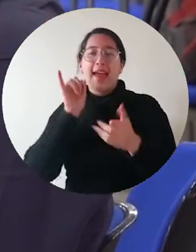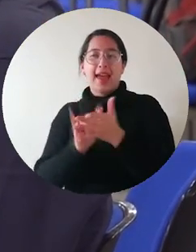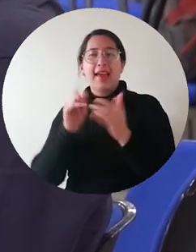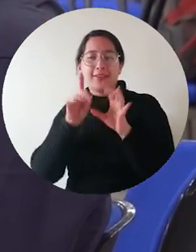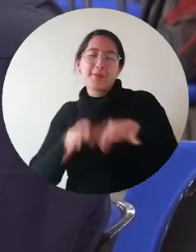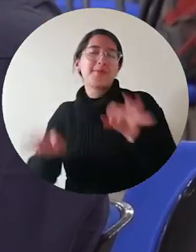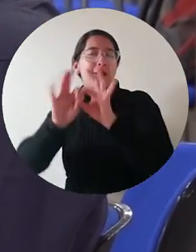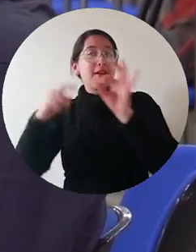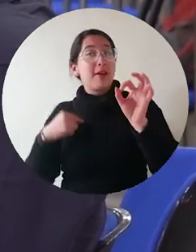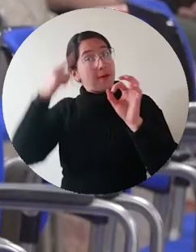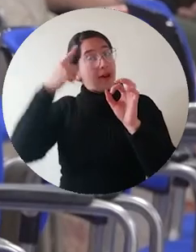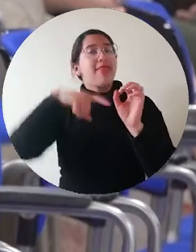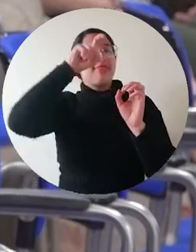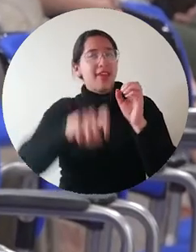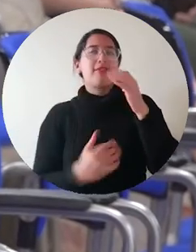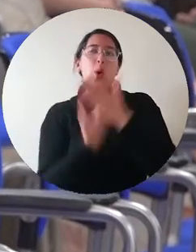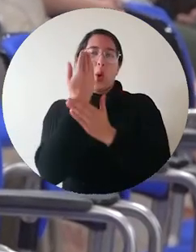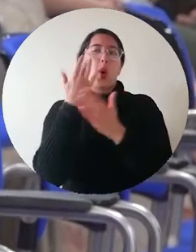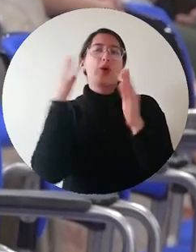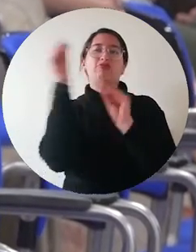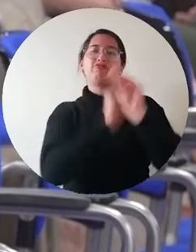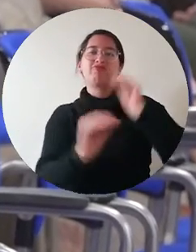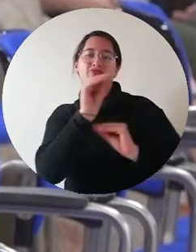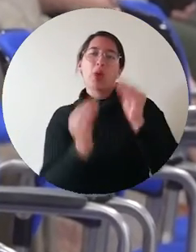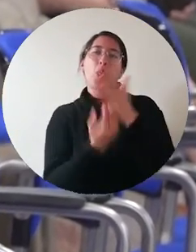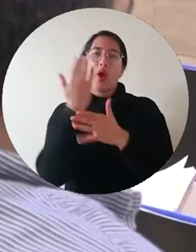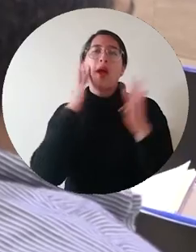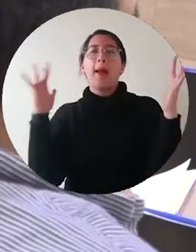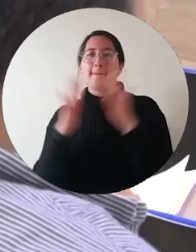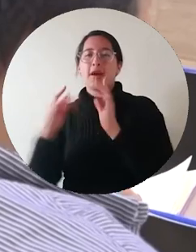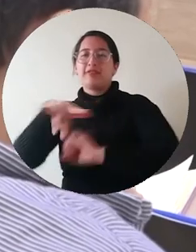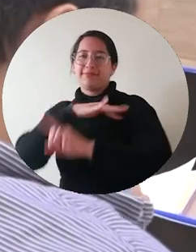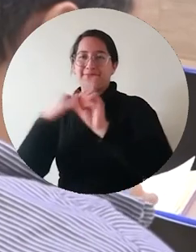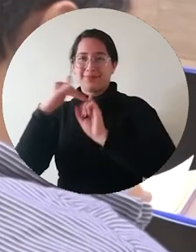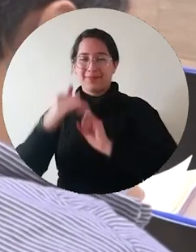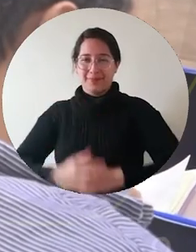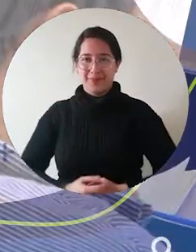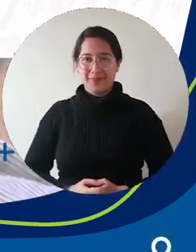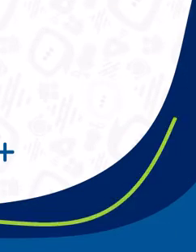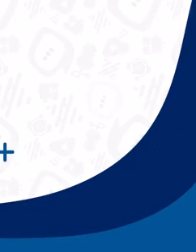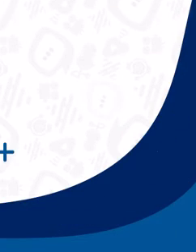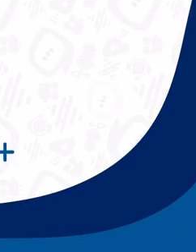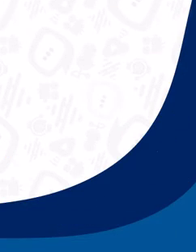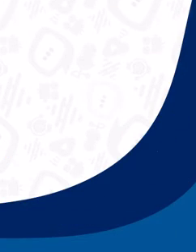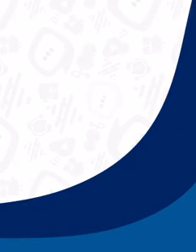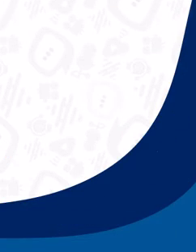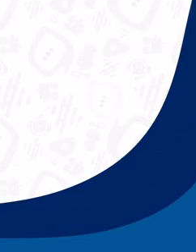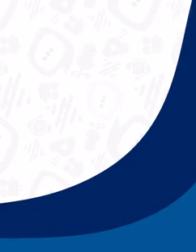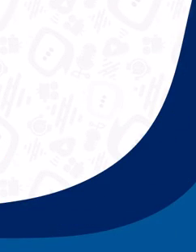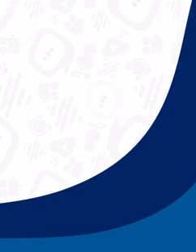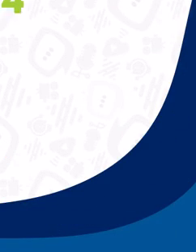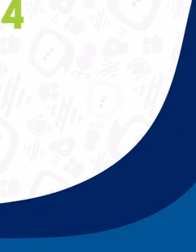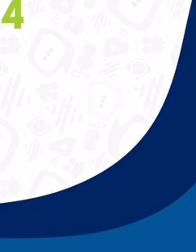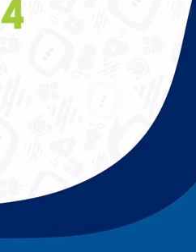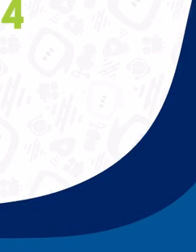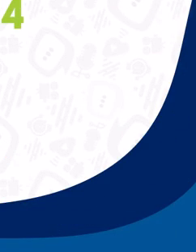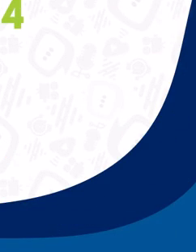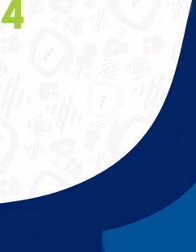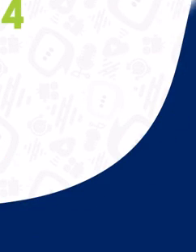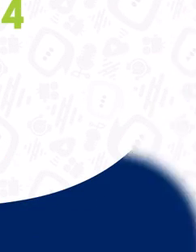se hace necesaria esa actualización acorde a esos factores. Aún más incluyente e